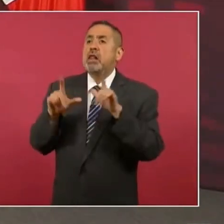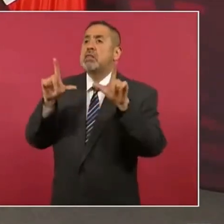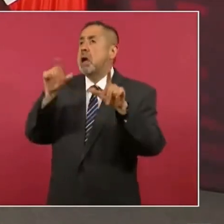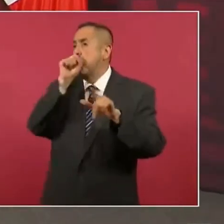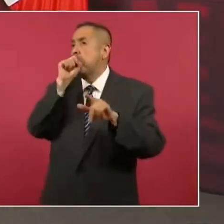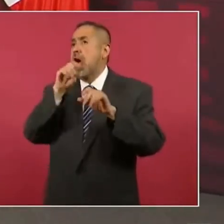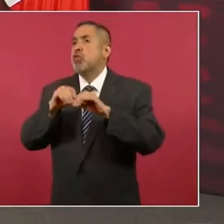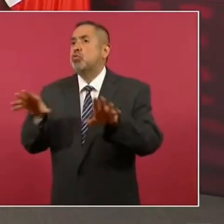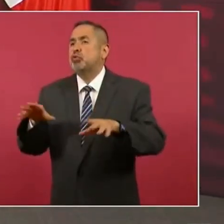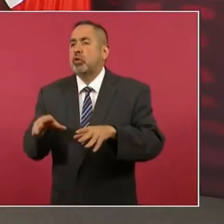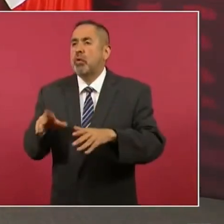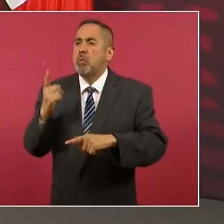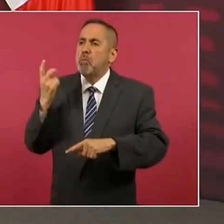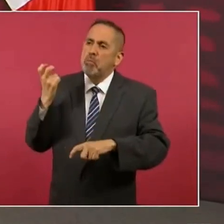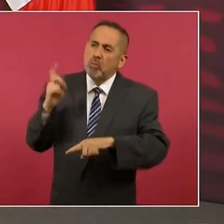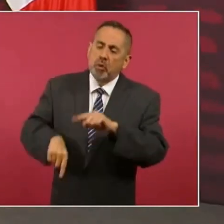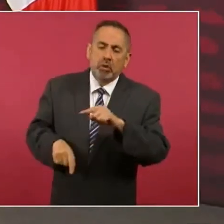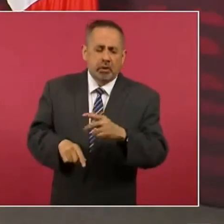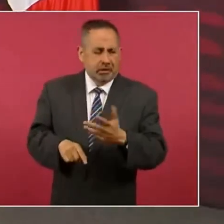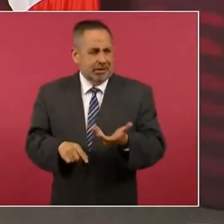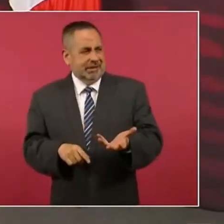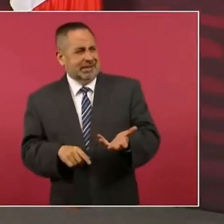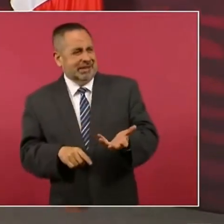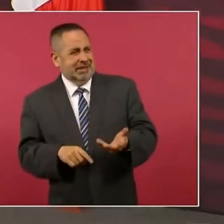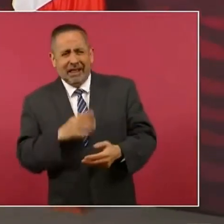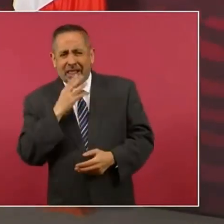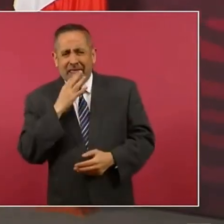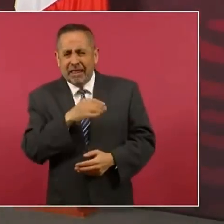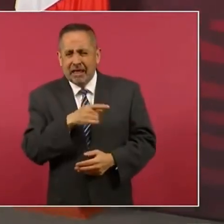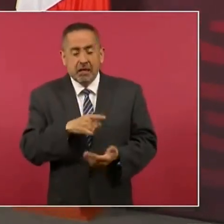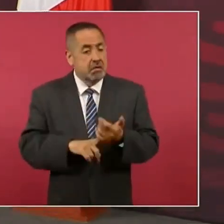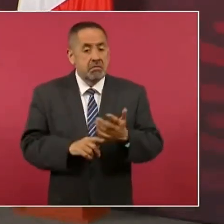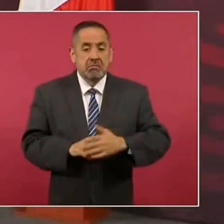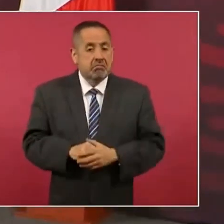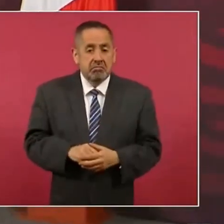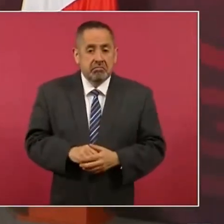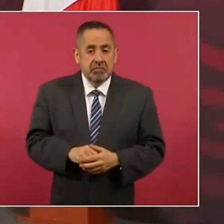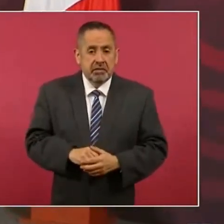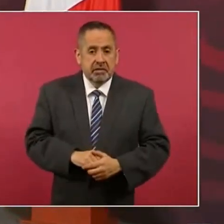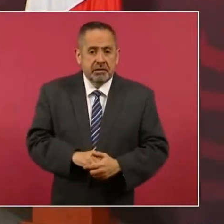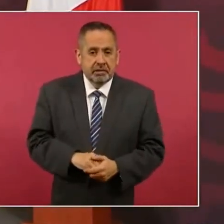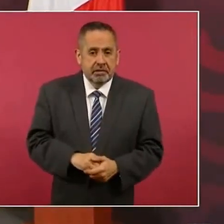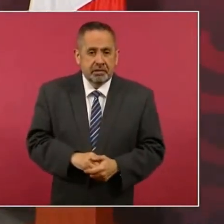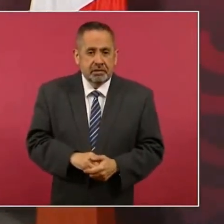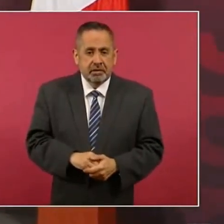Y eso, si está en regla, pues tampoco. Tampoco, ¿no?